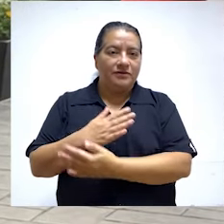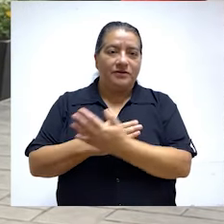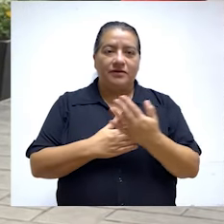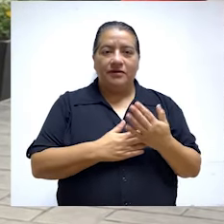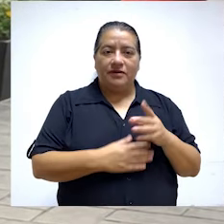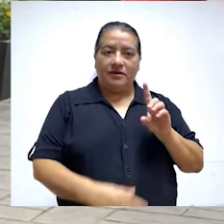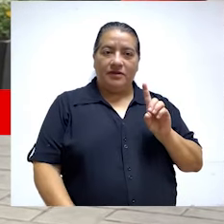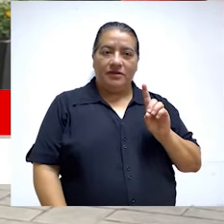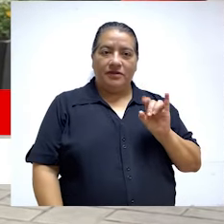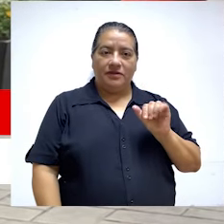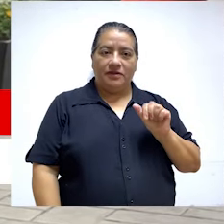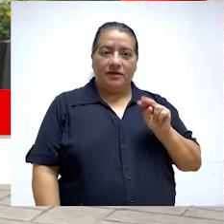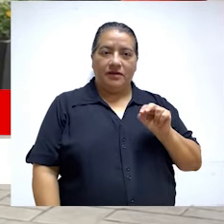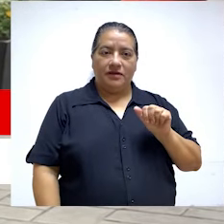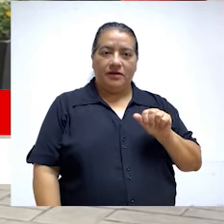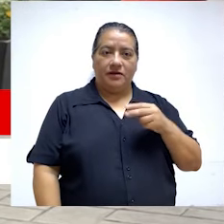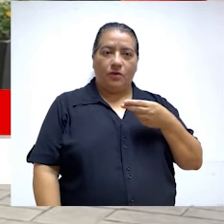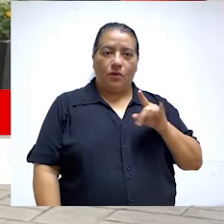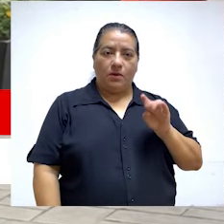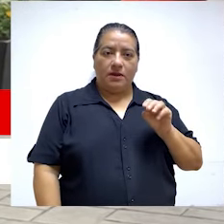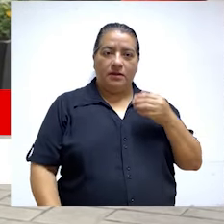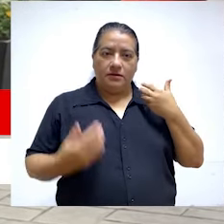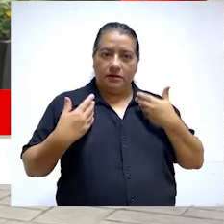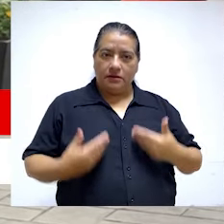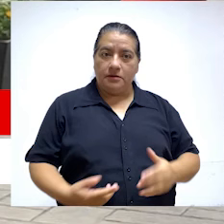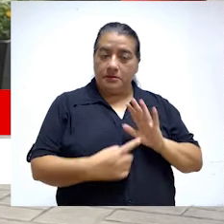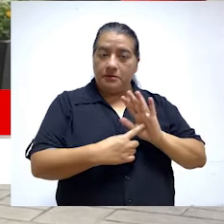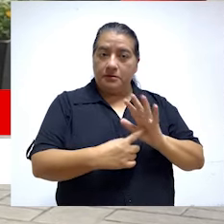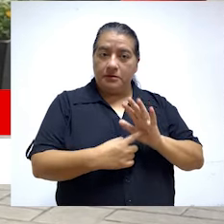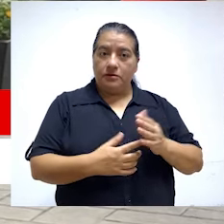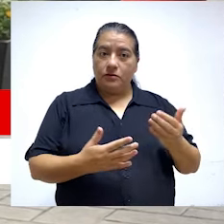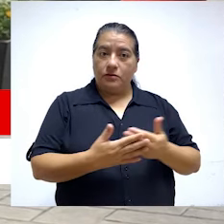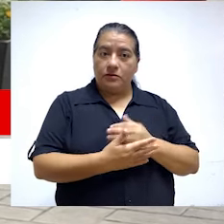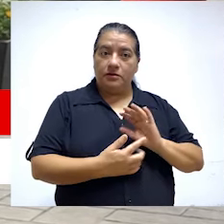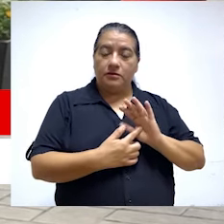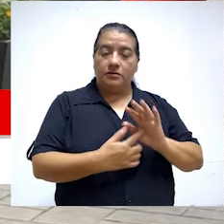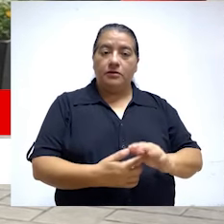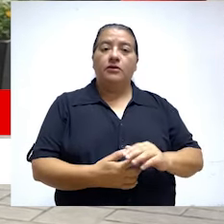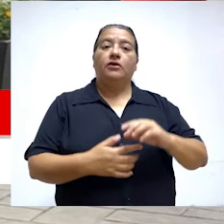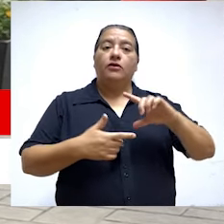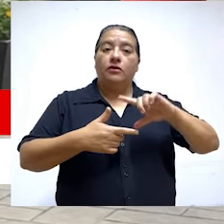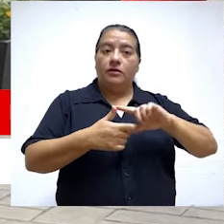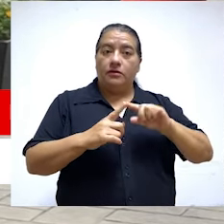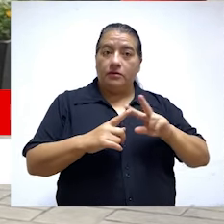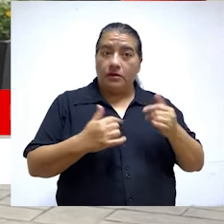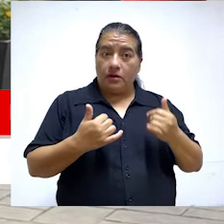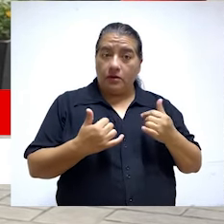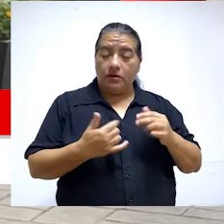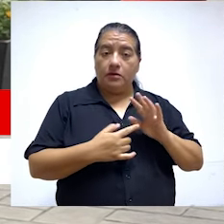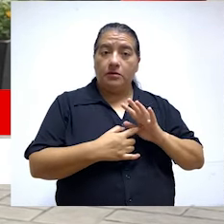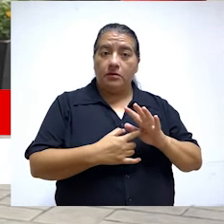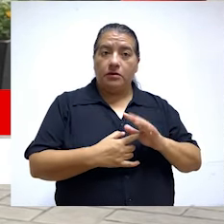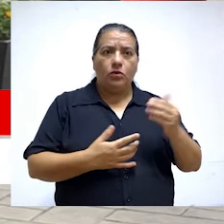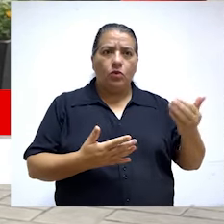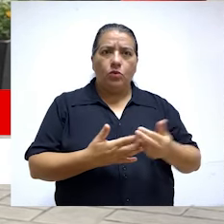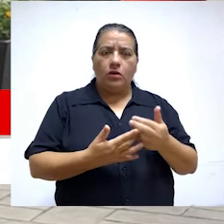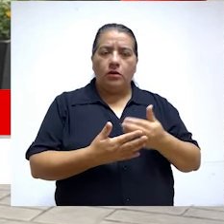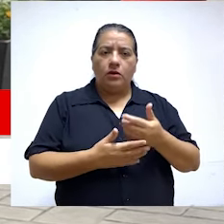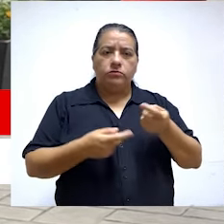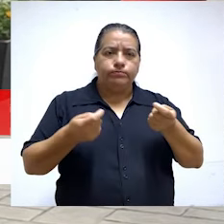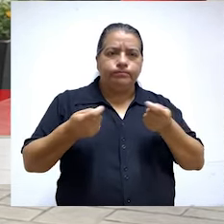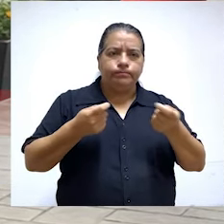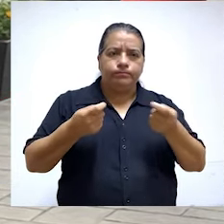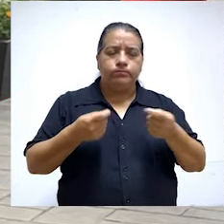Muy buenos días, yo soy Diana Guamaní y les presentaré una nueva edición de Contraloría TV. En nuestro programa de hoy daremos a conocer una nueva